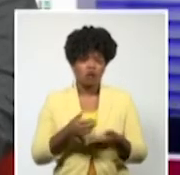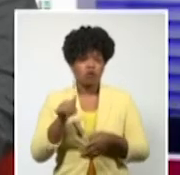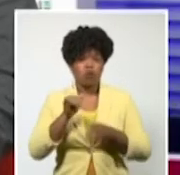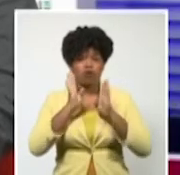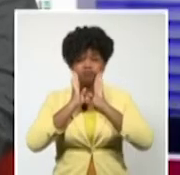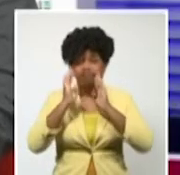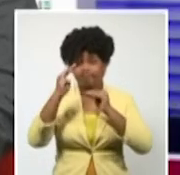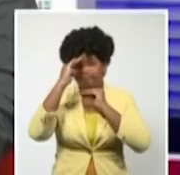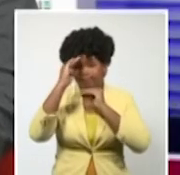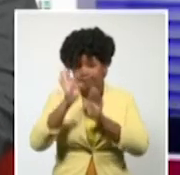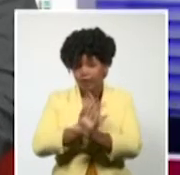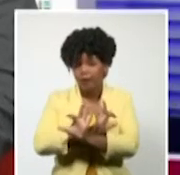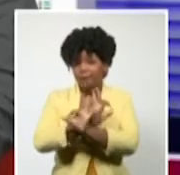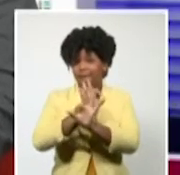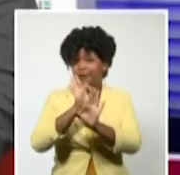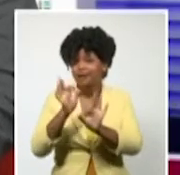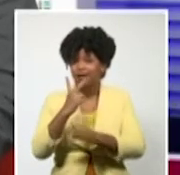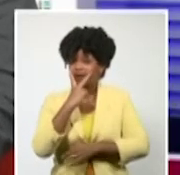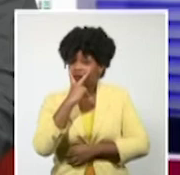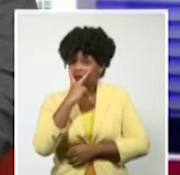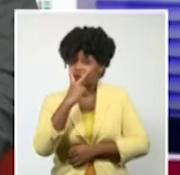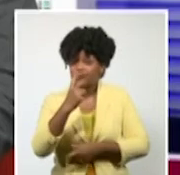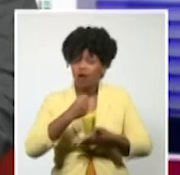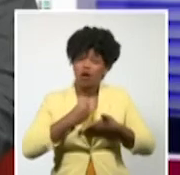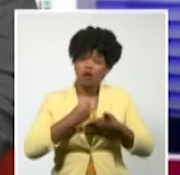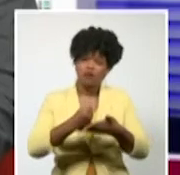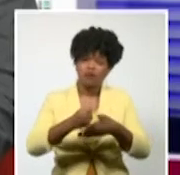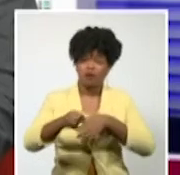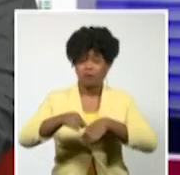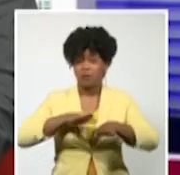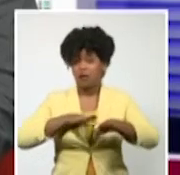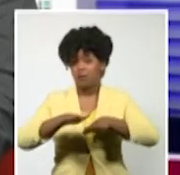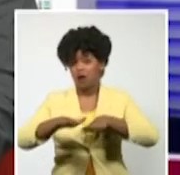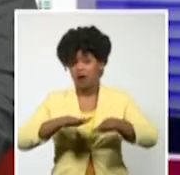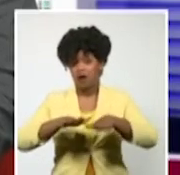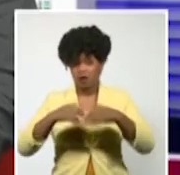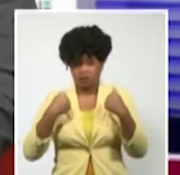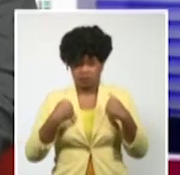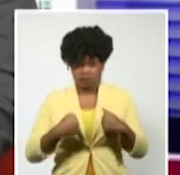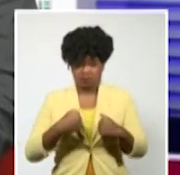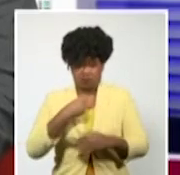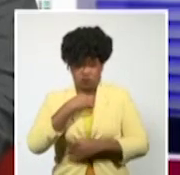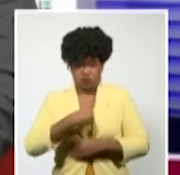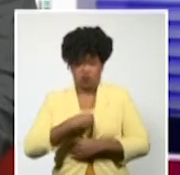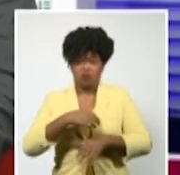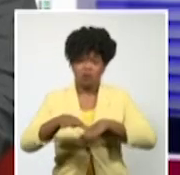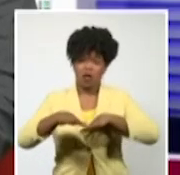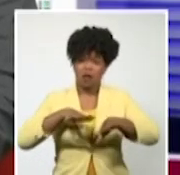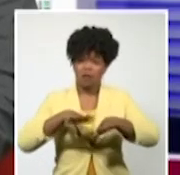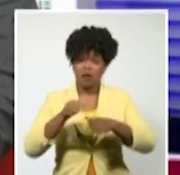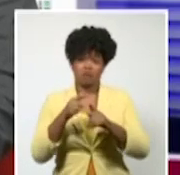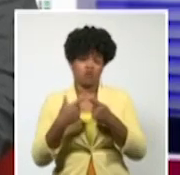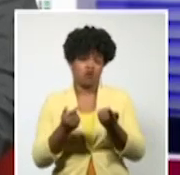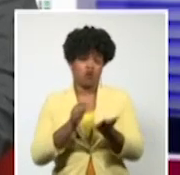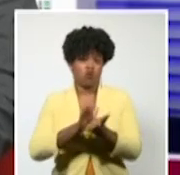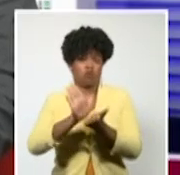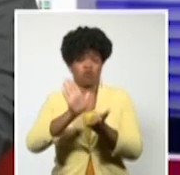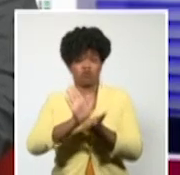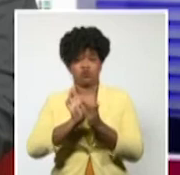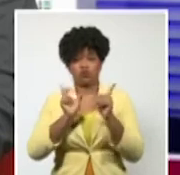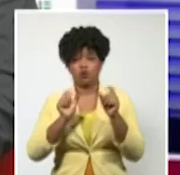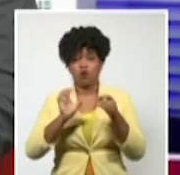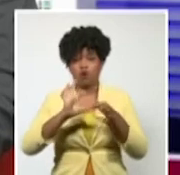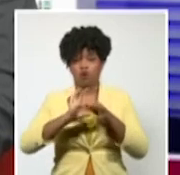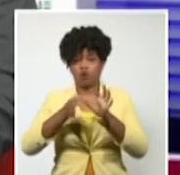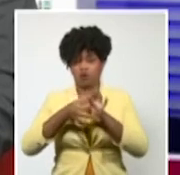atención a la individualización de la preparación para que esos atletas que tienen un compromiso con los Juegos Olímpicos puedan llegar